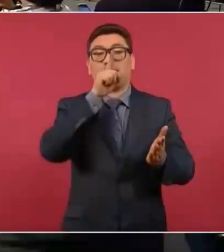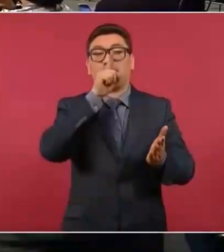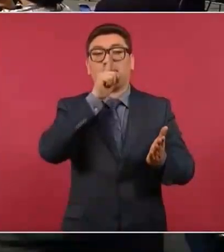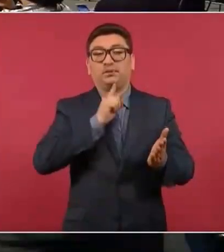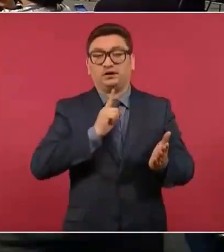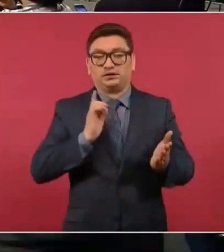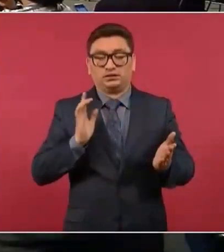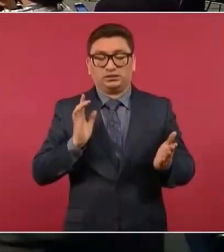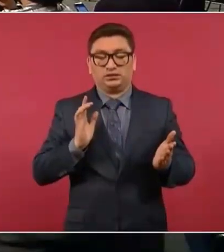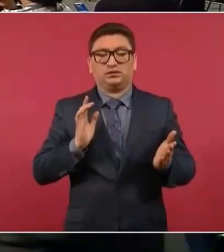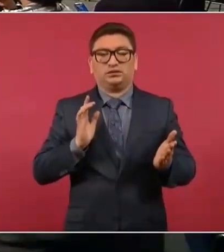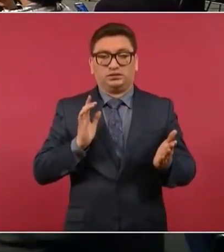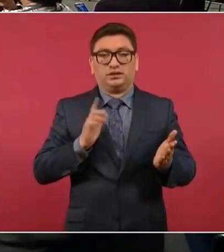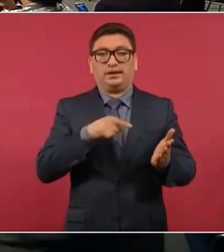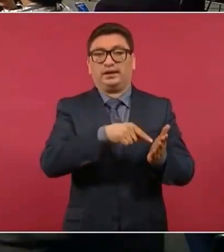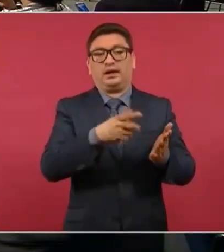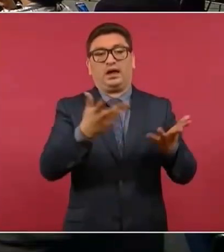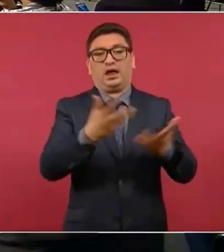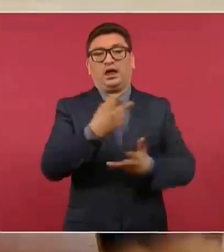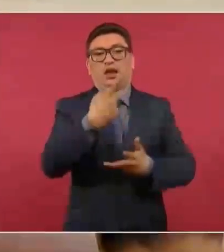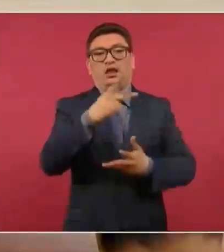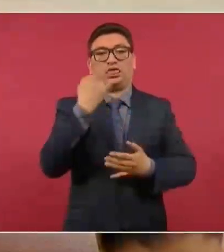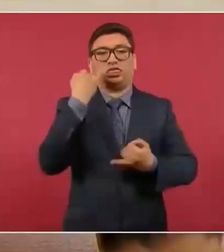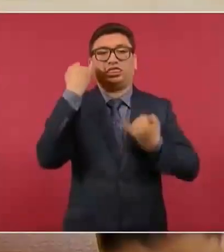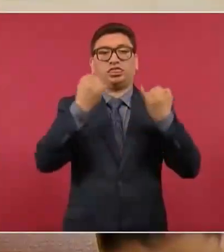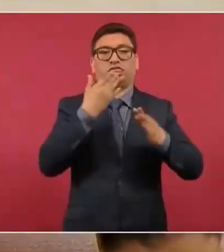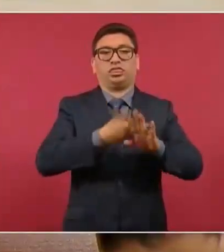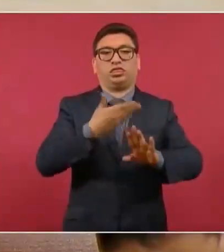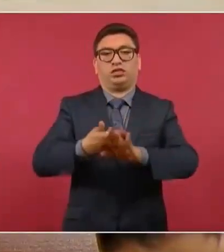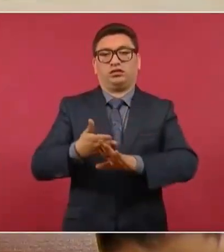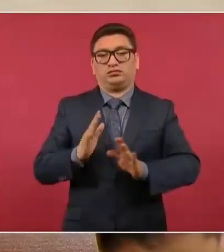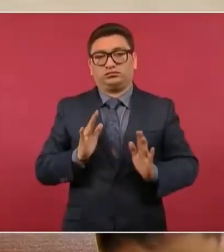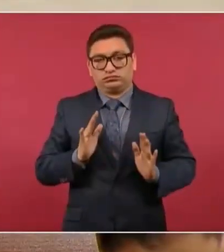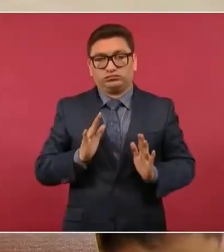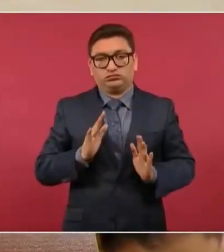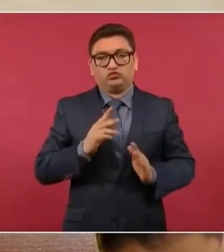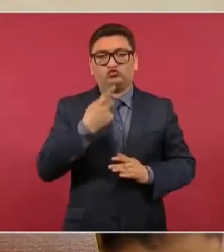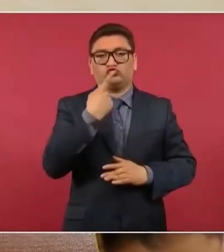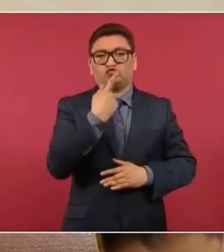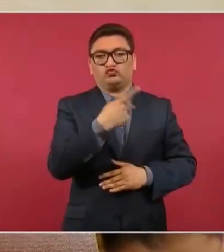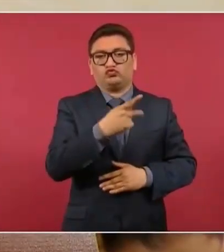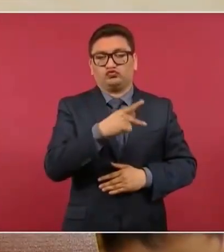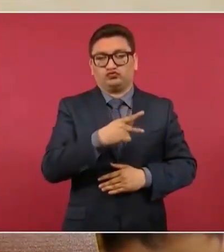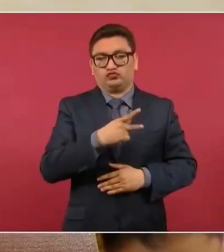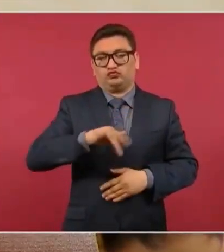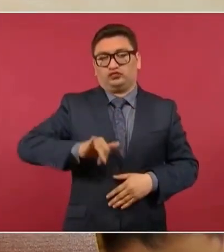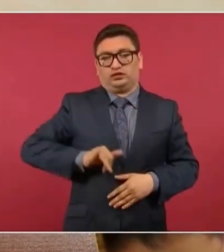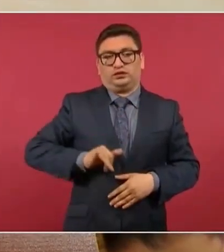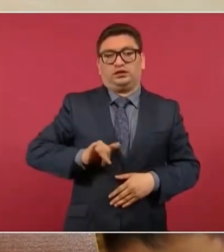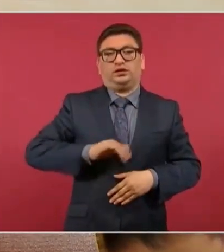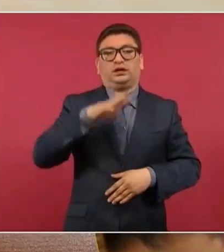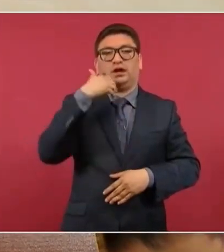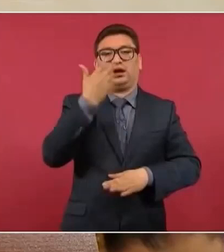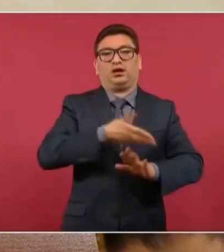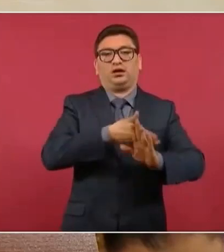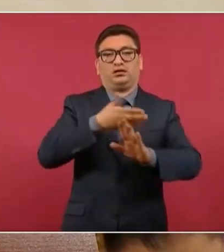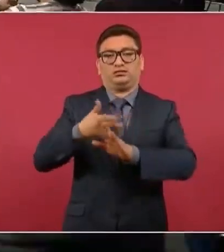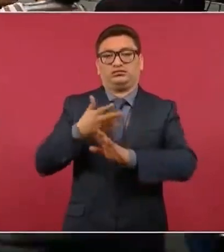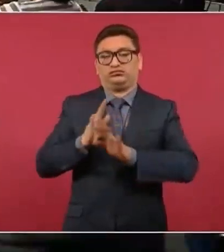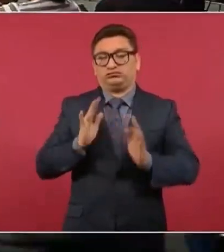y que actúa de manera tendenciosa. Sí. Con amarillismo.